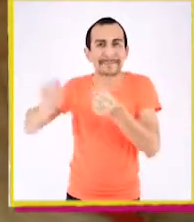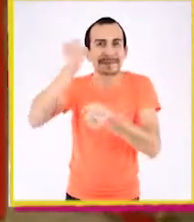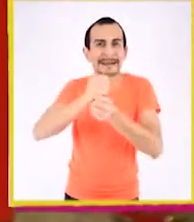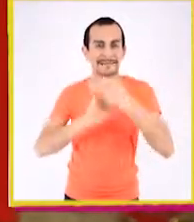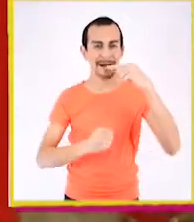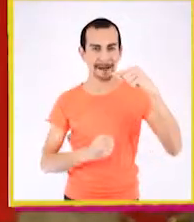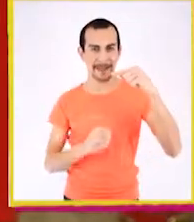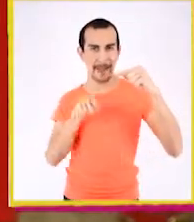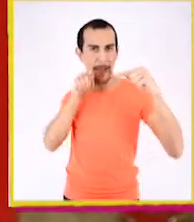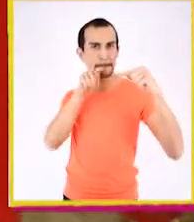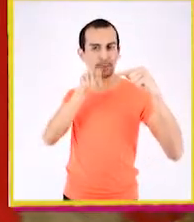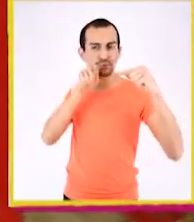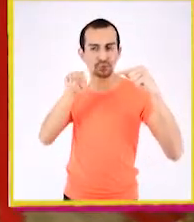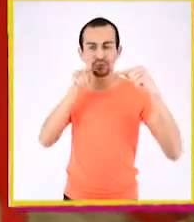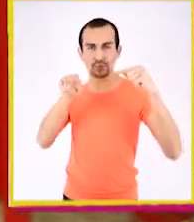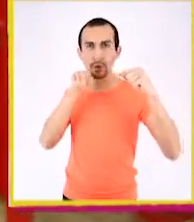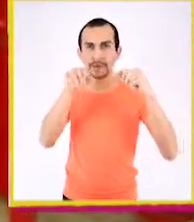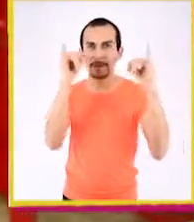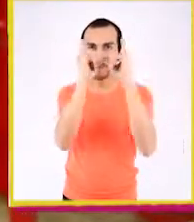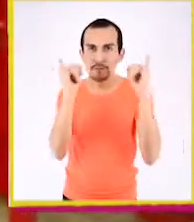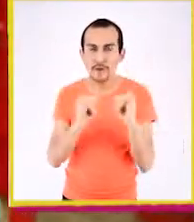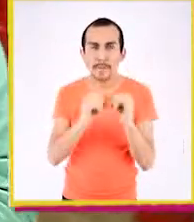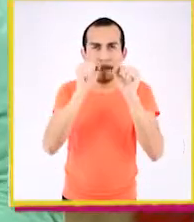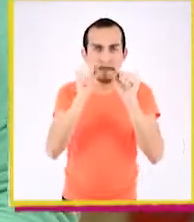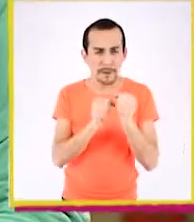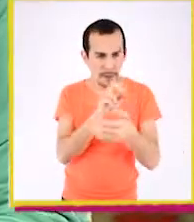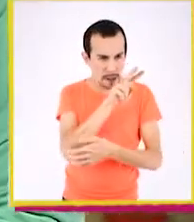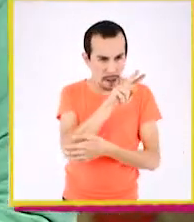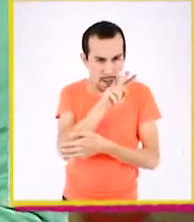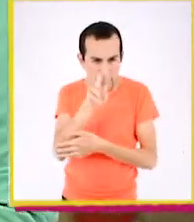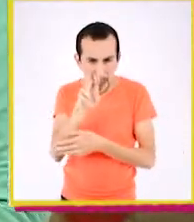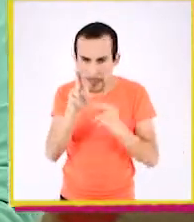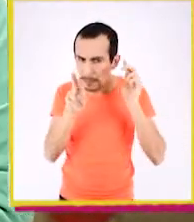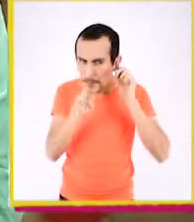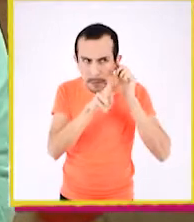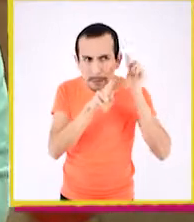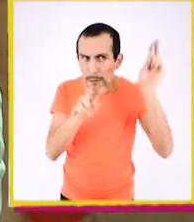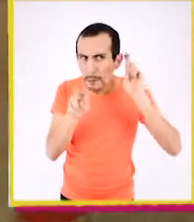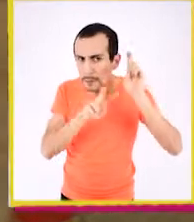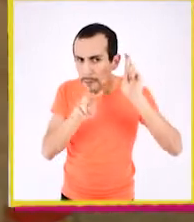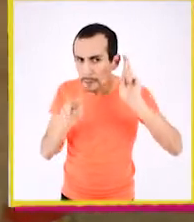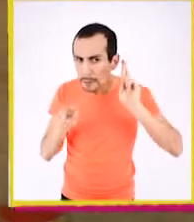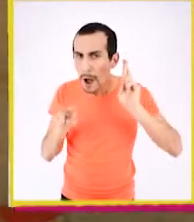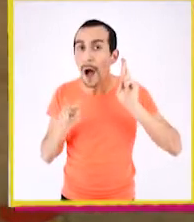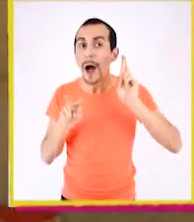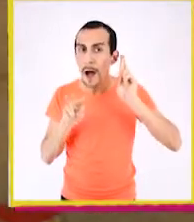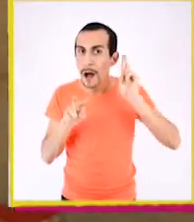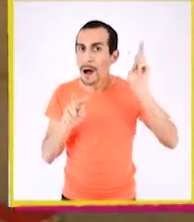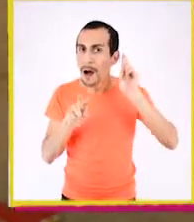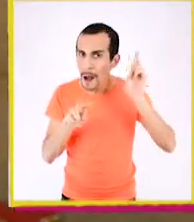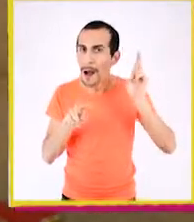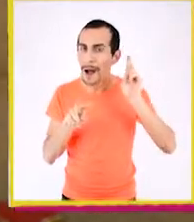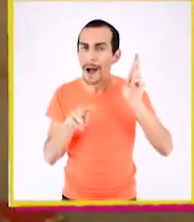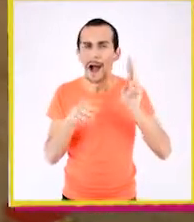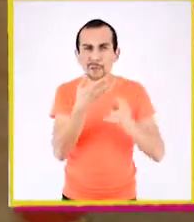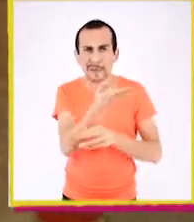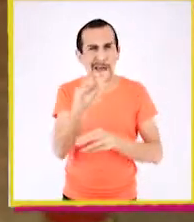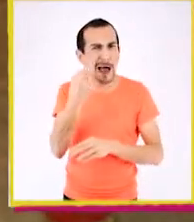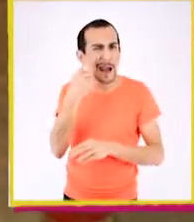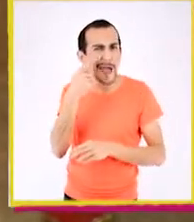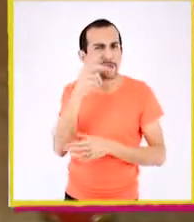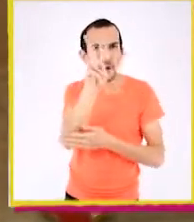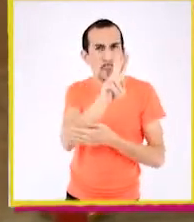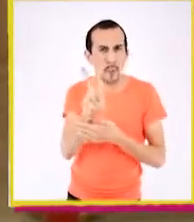representaba las rayas y puntos. Y así podrían leer, ¡escuchando! ¿Han leído o